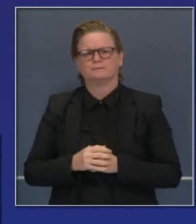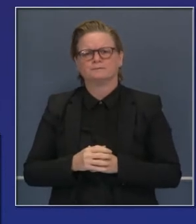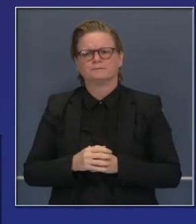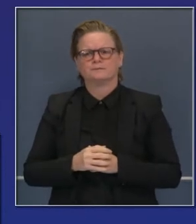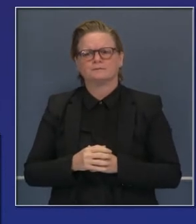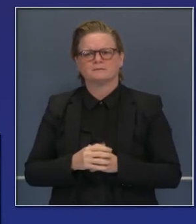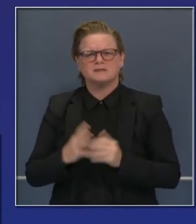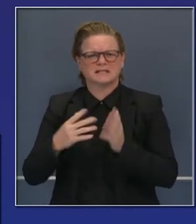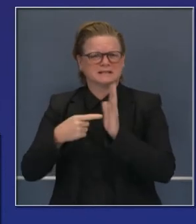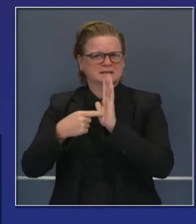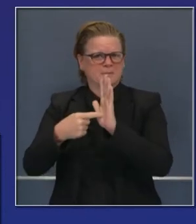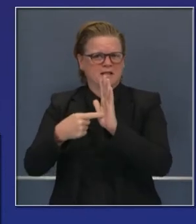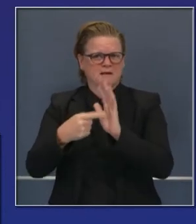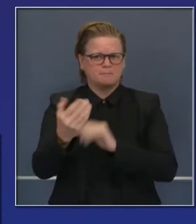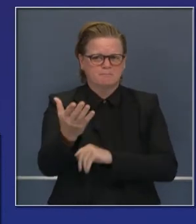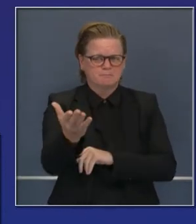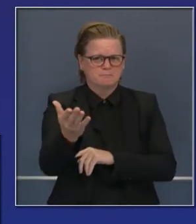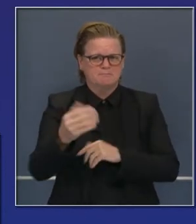casos.